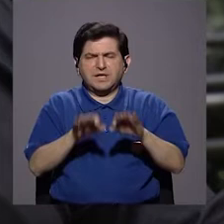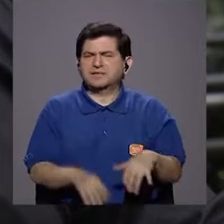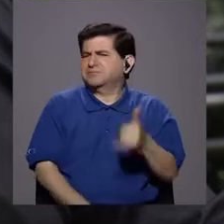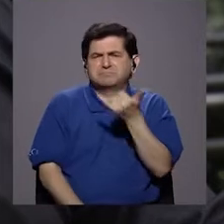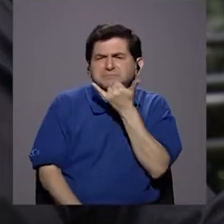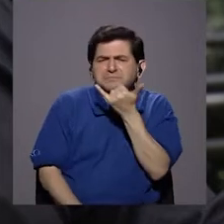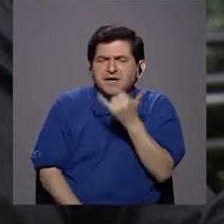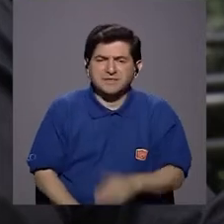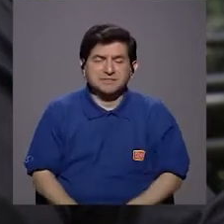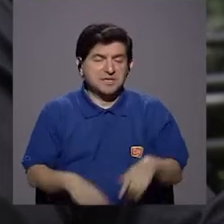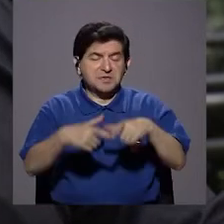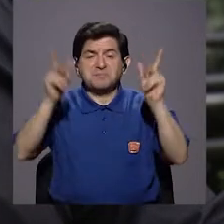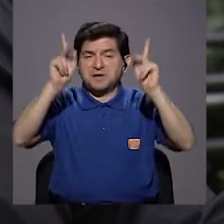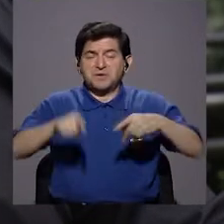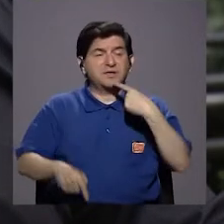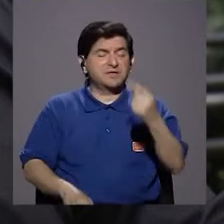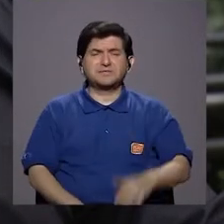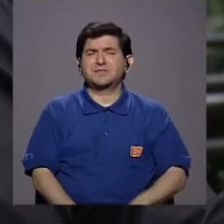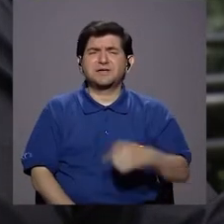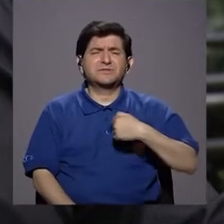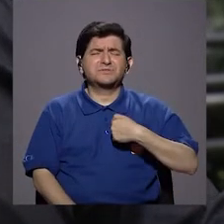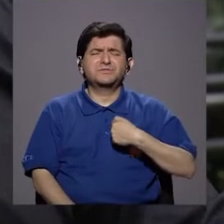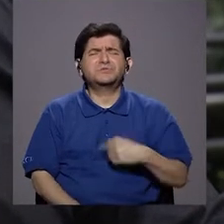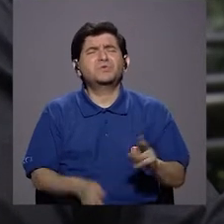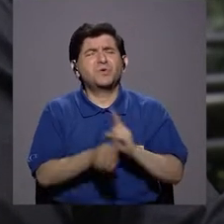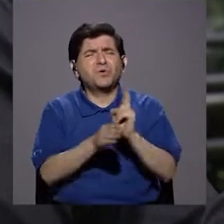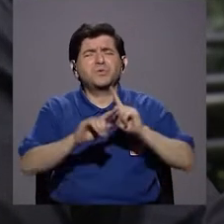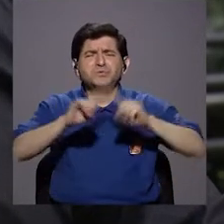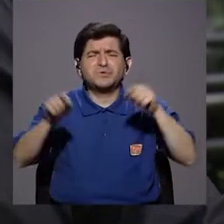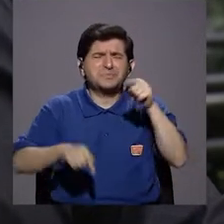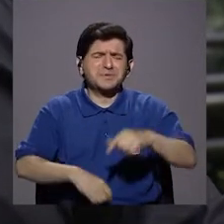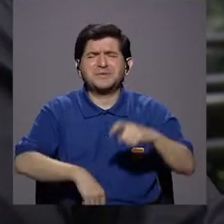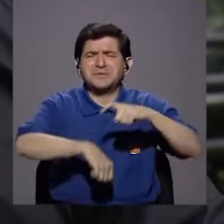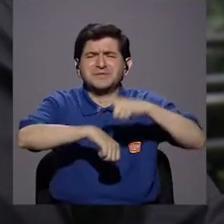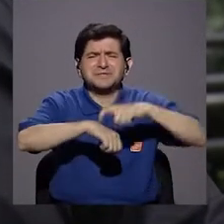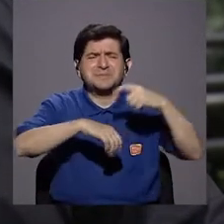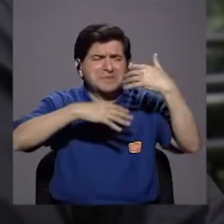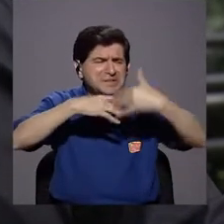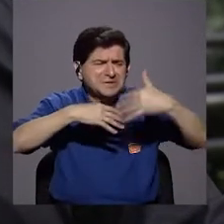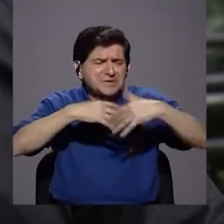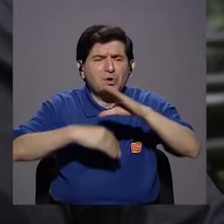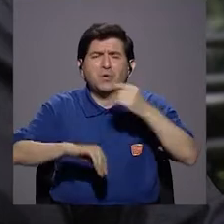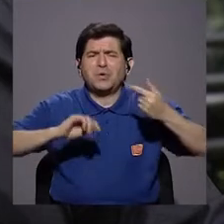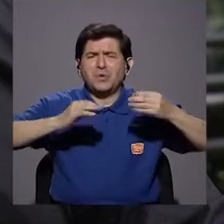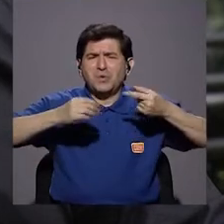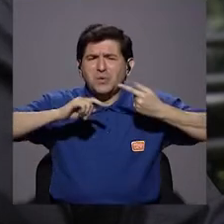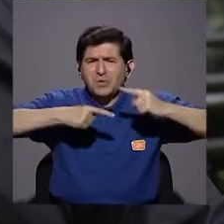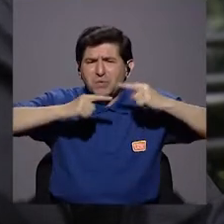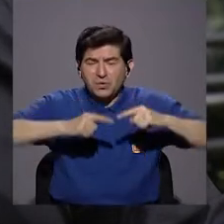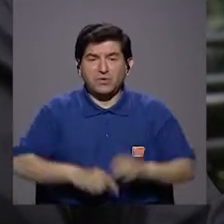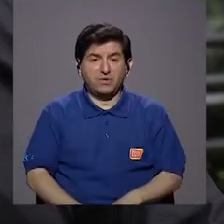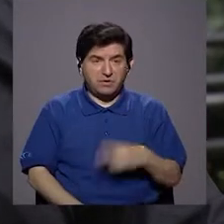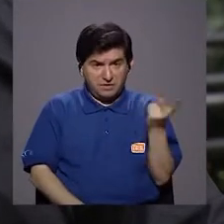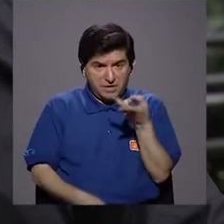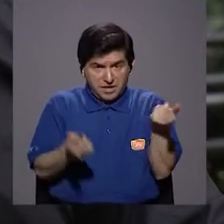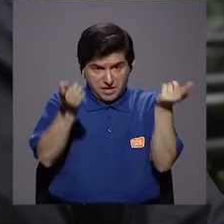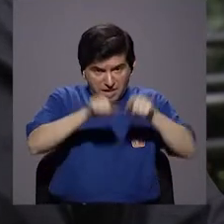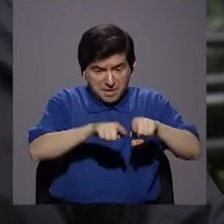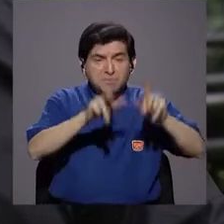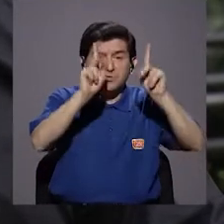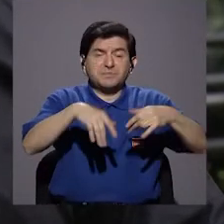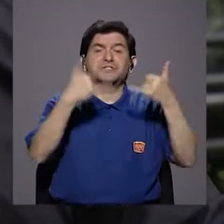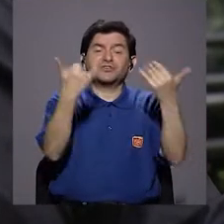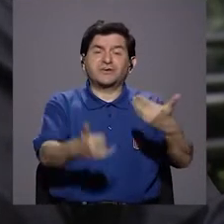el hilo? Creo yo que la mayoría de los pacientes dicen, es que doctor, yo uso el hilo, pero me sangra o me duele. Usualmente si sangra y duele,